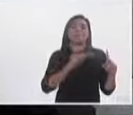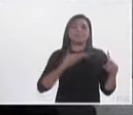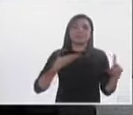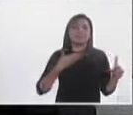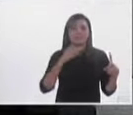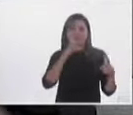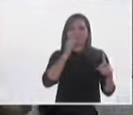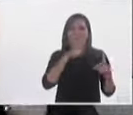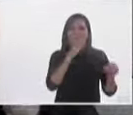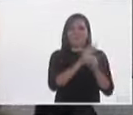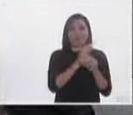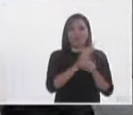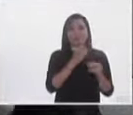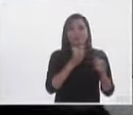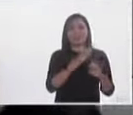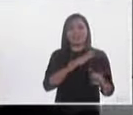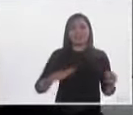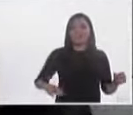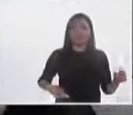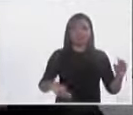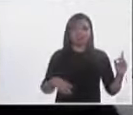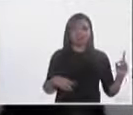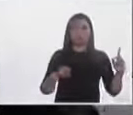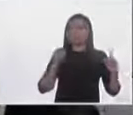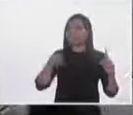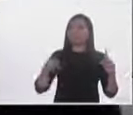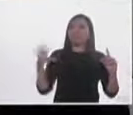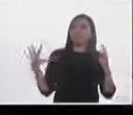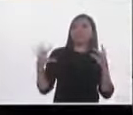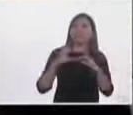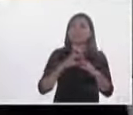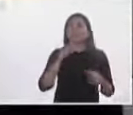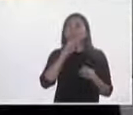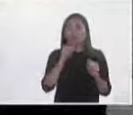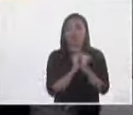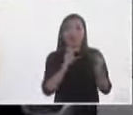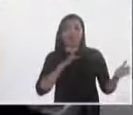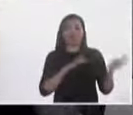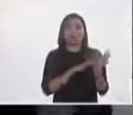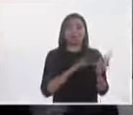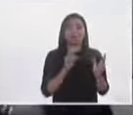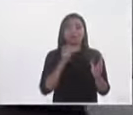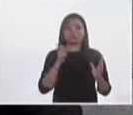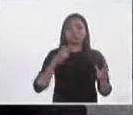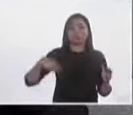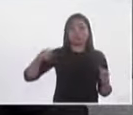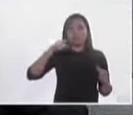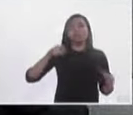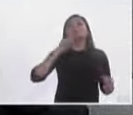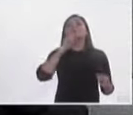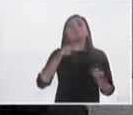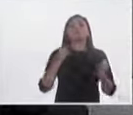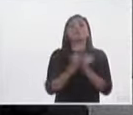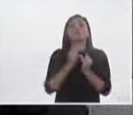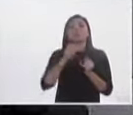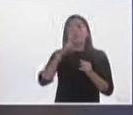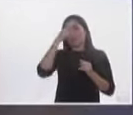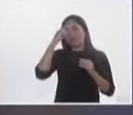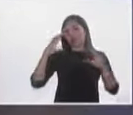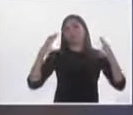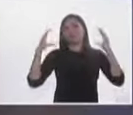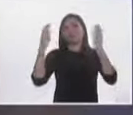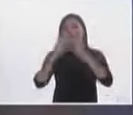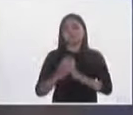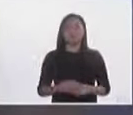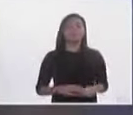demostrar realmente que tenga esa propuesta y esa legitimidad con el apoyo social que obviamente se reflejará en los votos al interior del Congreso. Desde